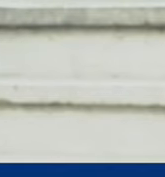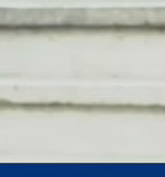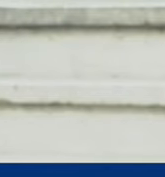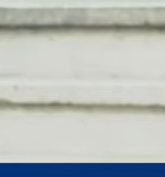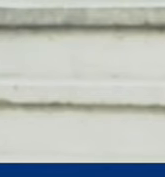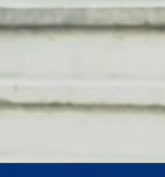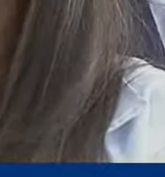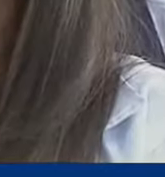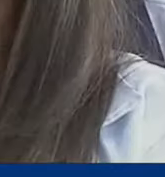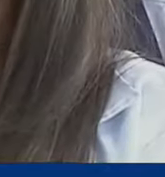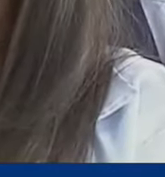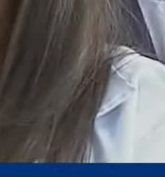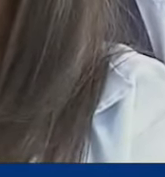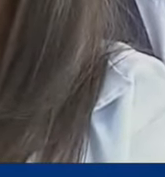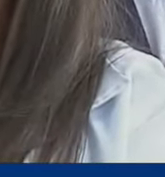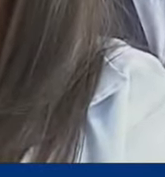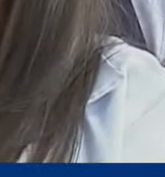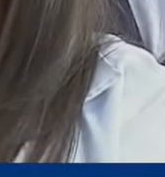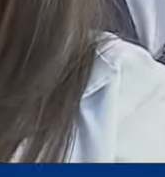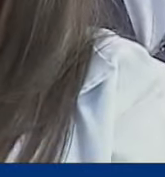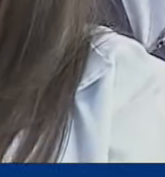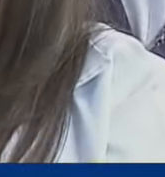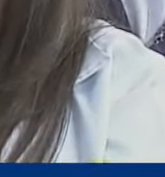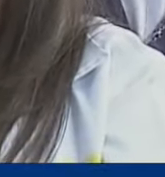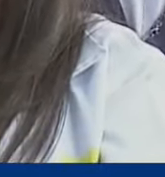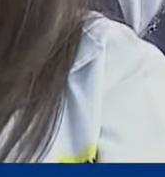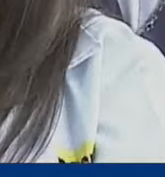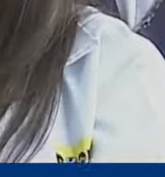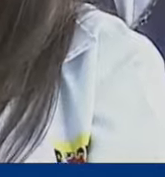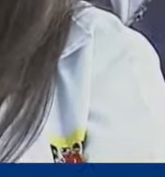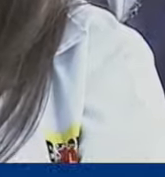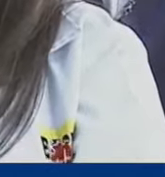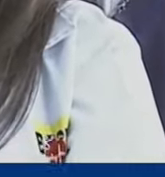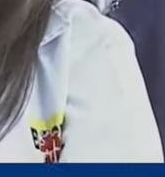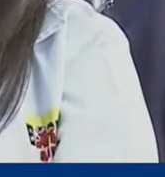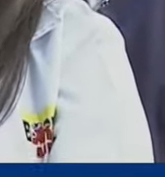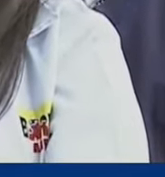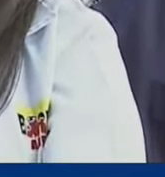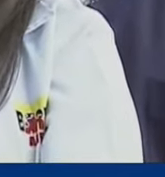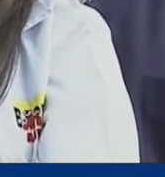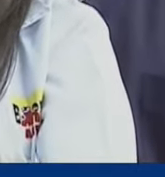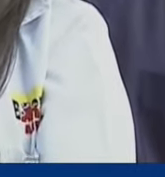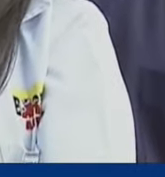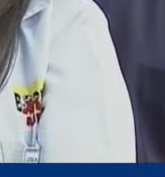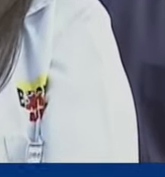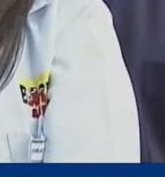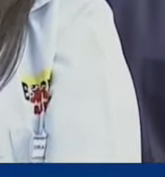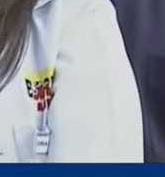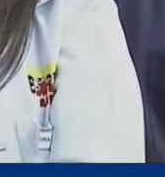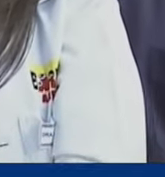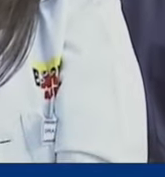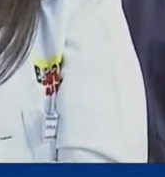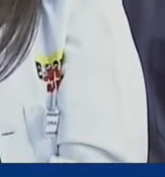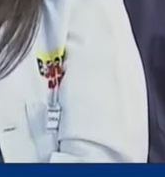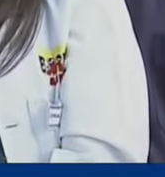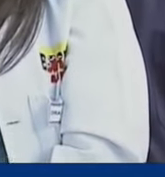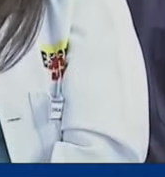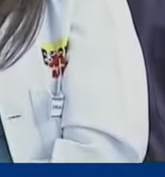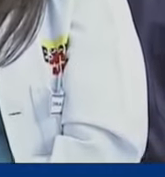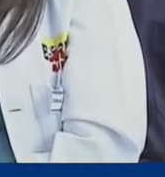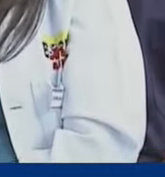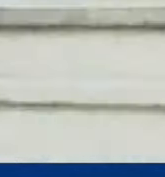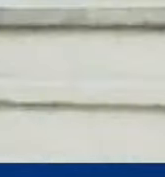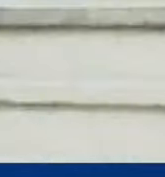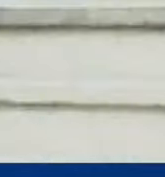grabaron y se transmitieron en vivo por tiktok tiktok me suspende la cuenta antes de ayer porque yo estaba